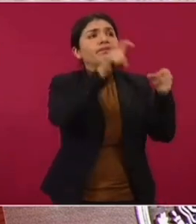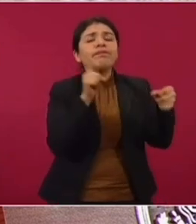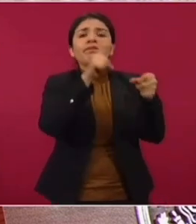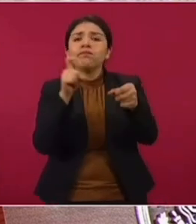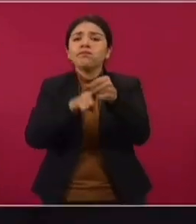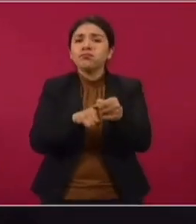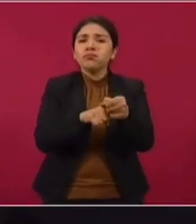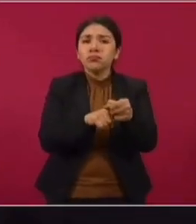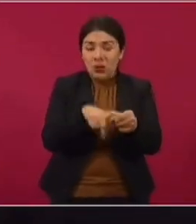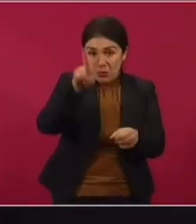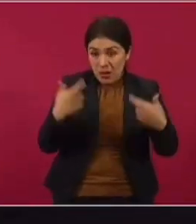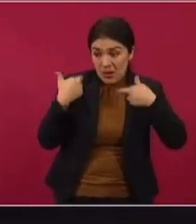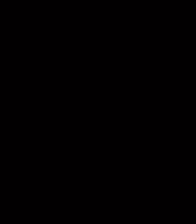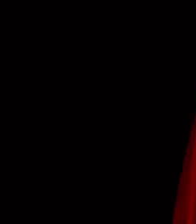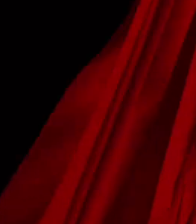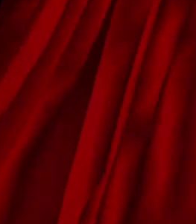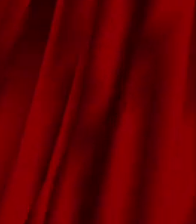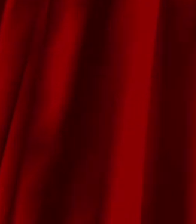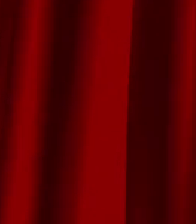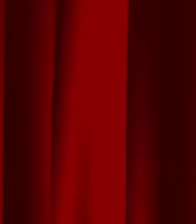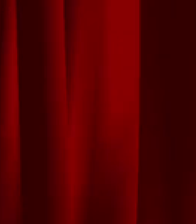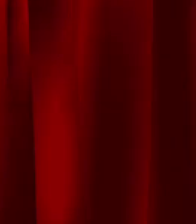corporaciones, no representantes del pueblo.